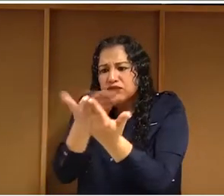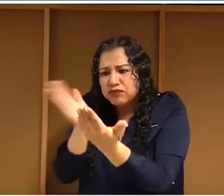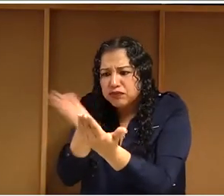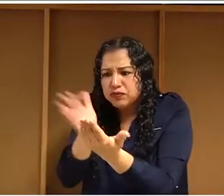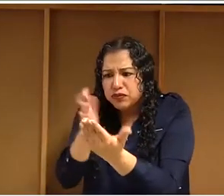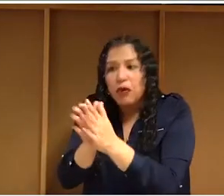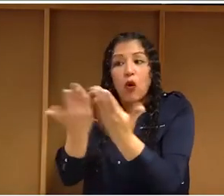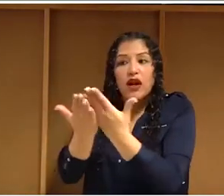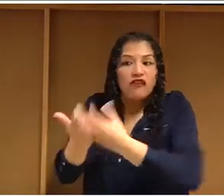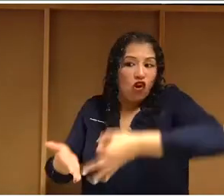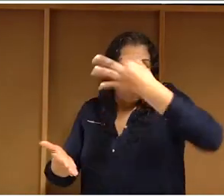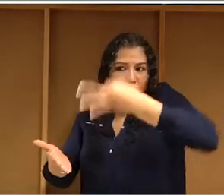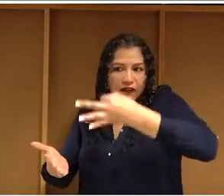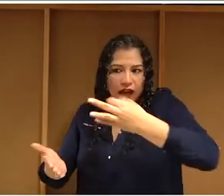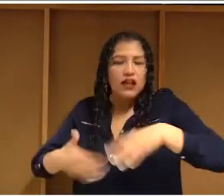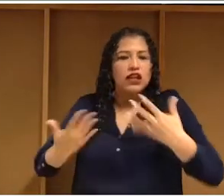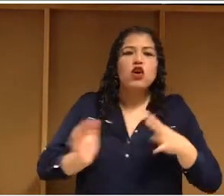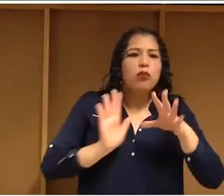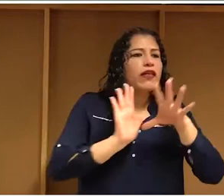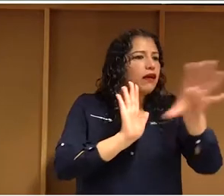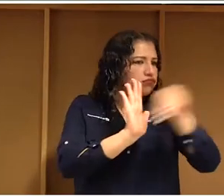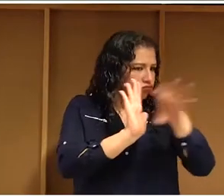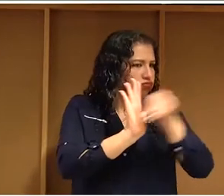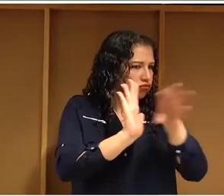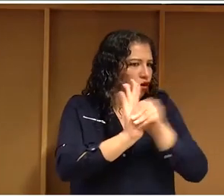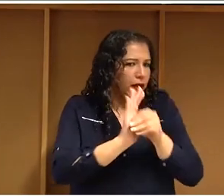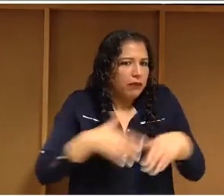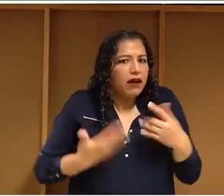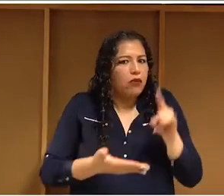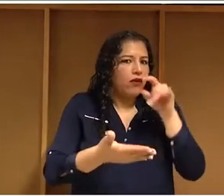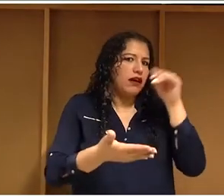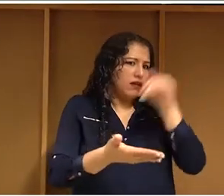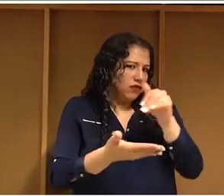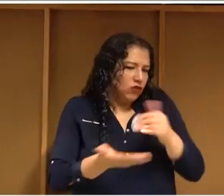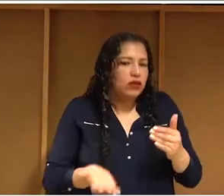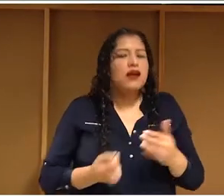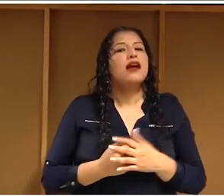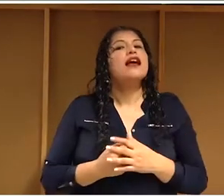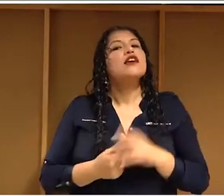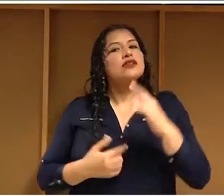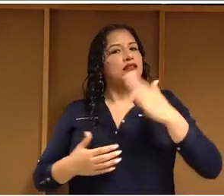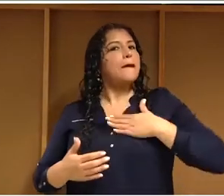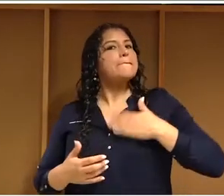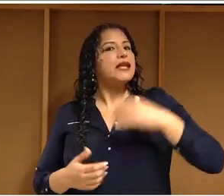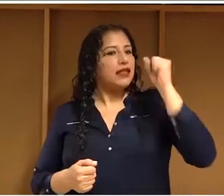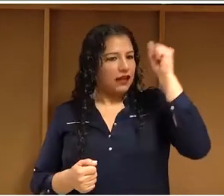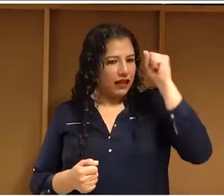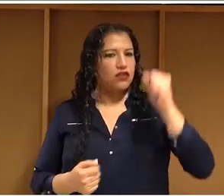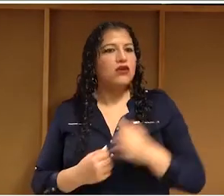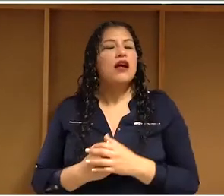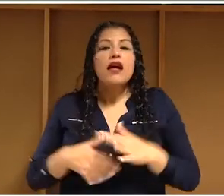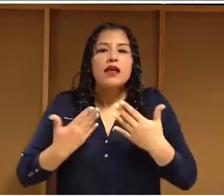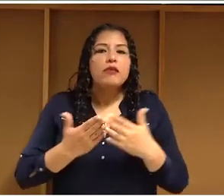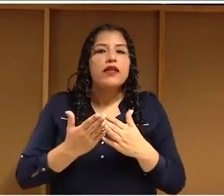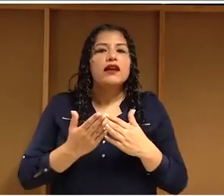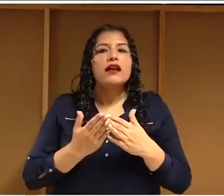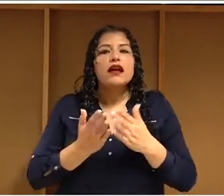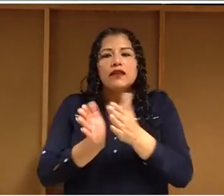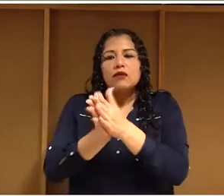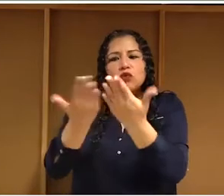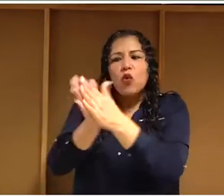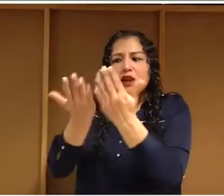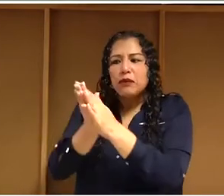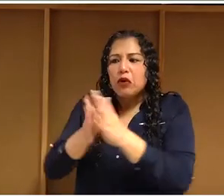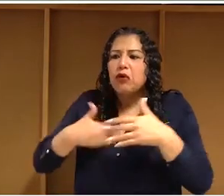con fotocopias, todos lo hemos hecho y la ley nos reconoce ese derecho. Tenemos derecho a fotocopiar breves extractos de obras ya divulgadas